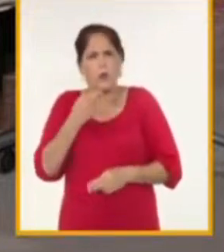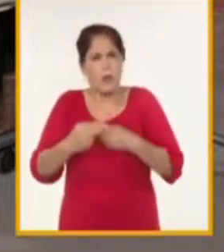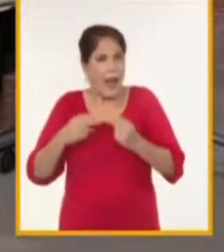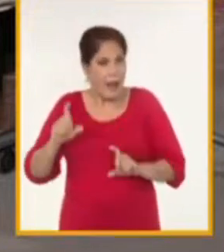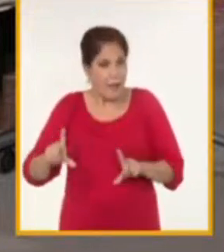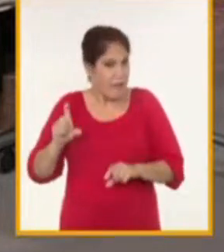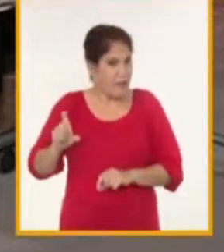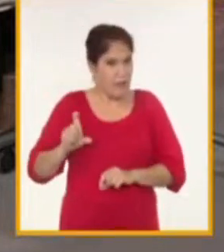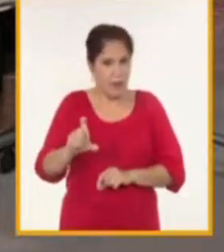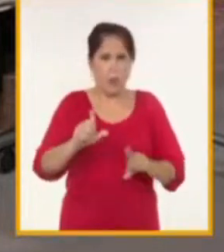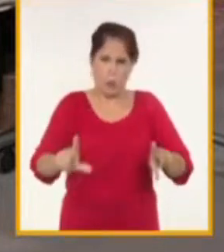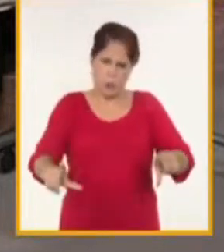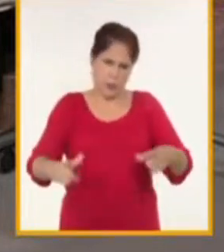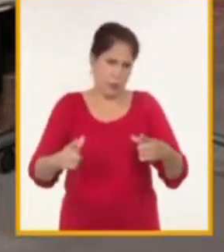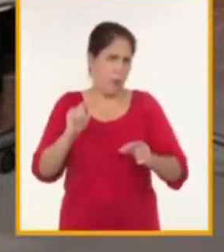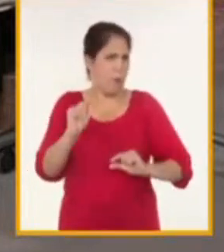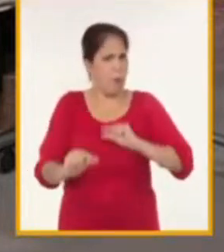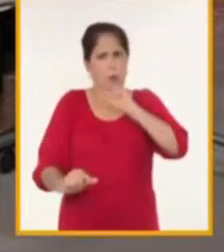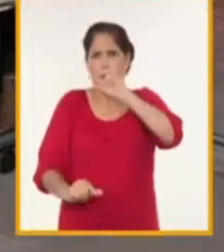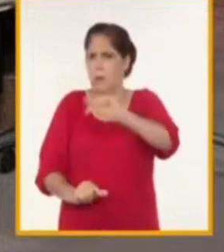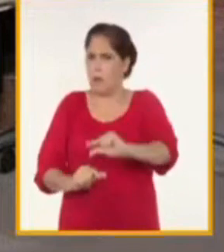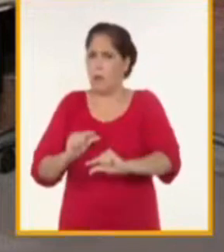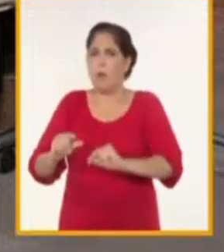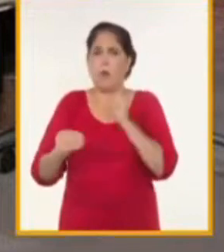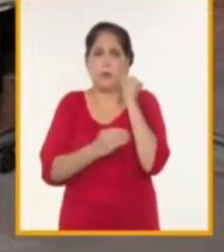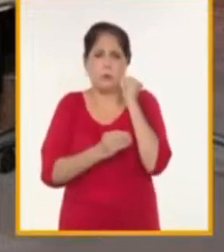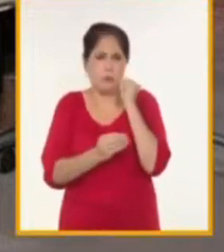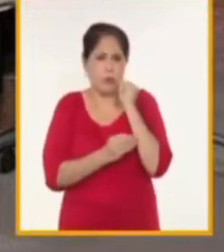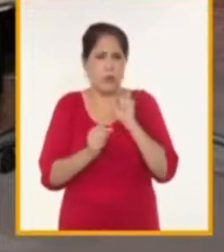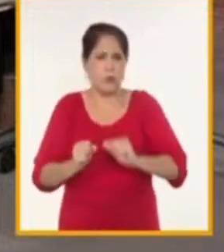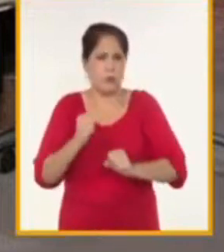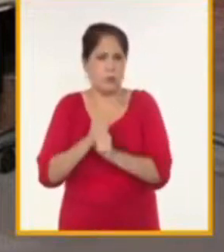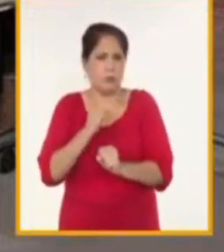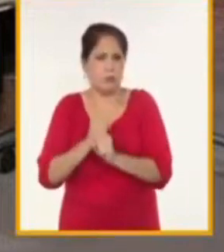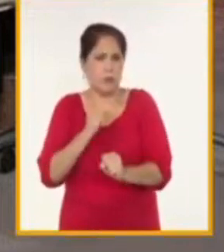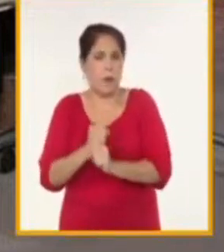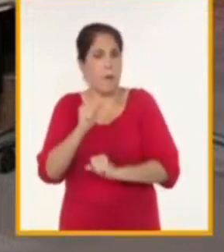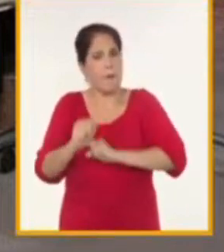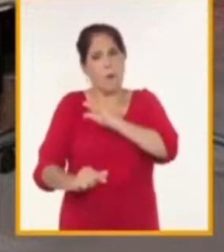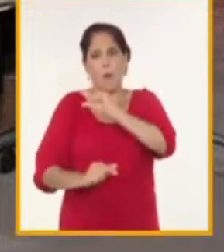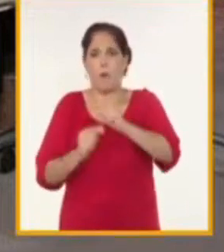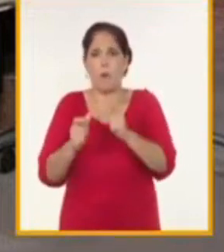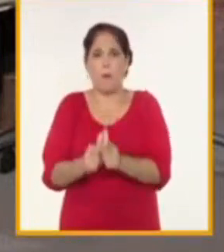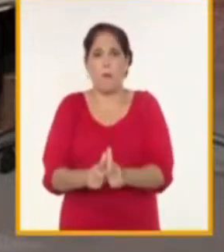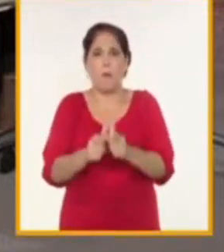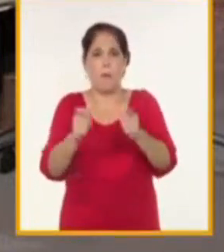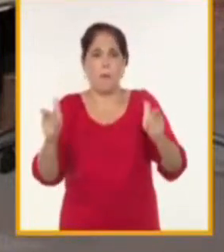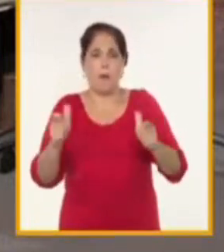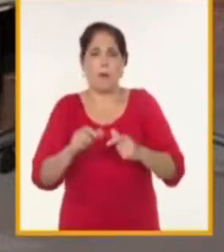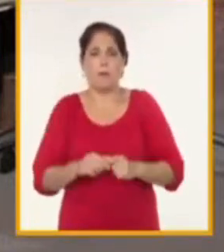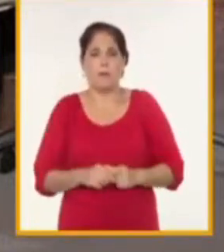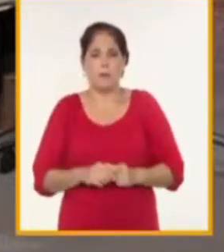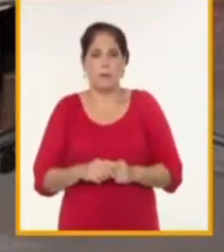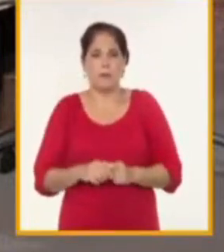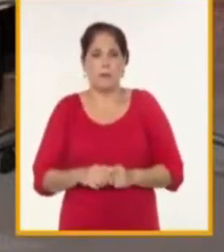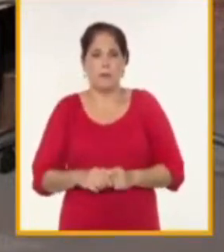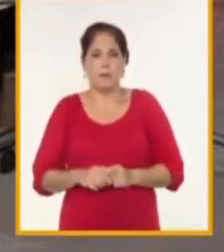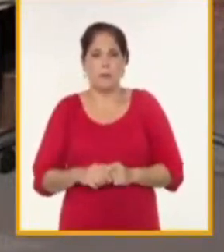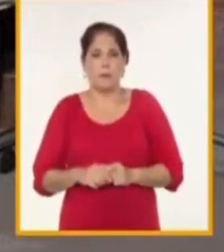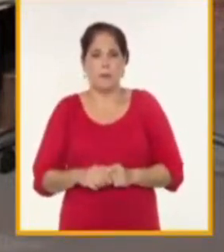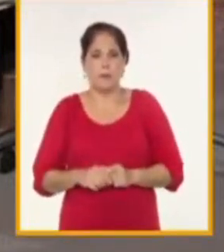paso a paso se va consolidando paso a paso va creciendo y llegaremos a nuestro